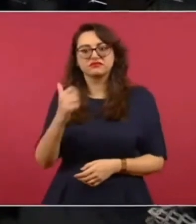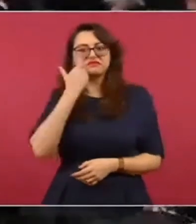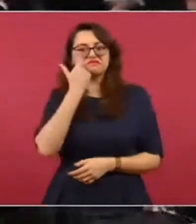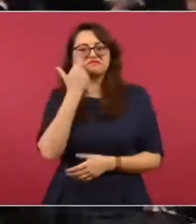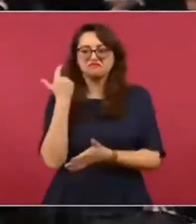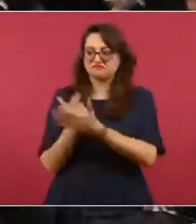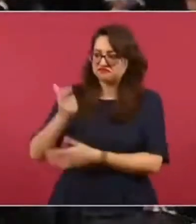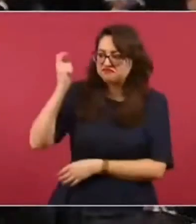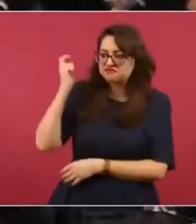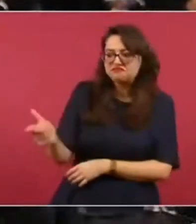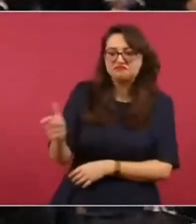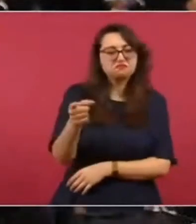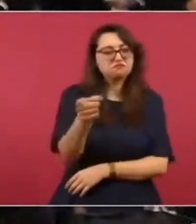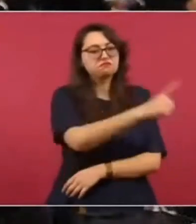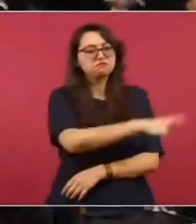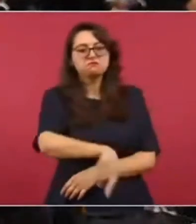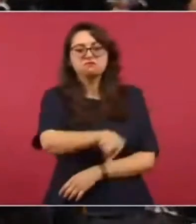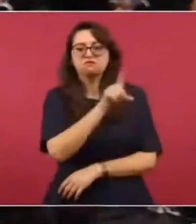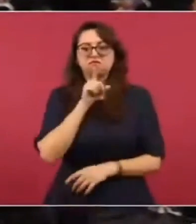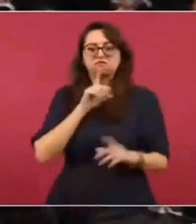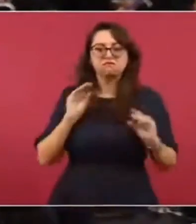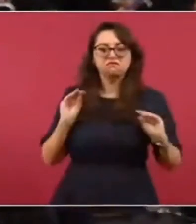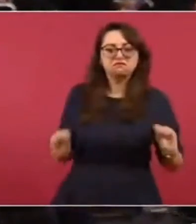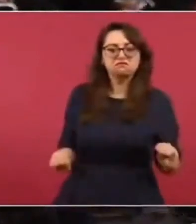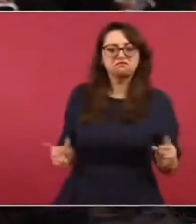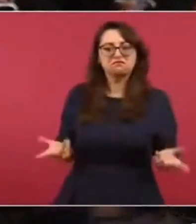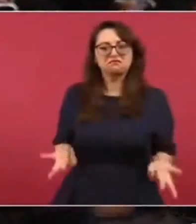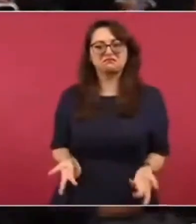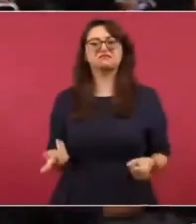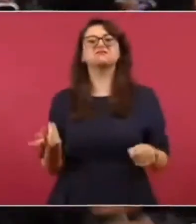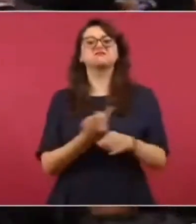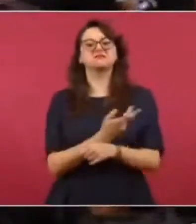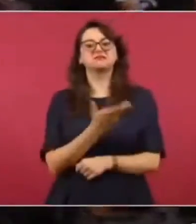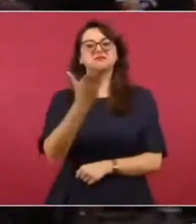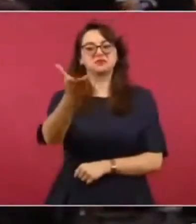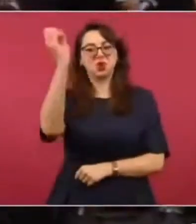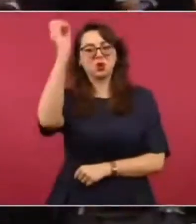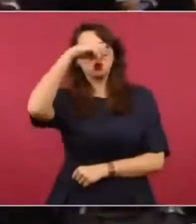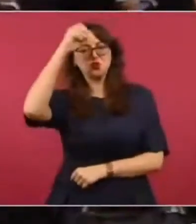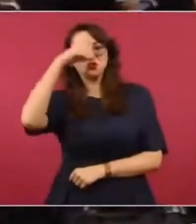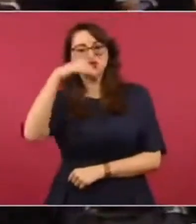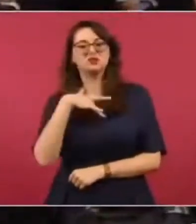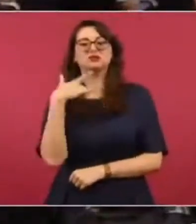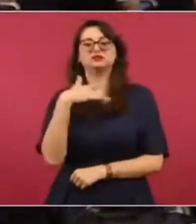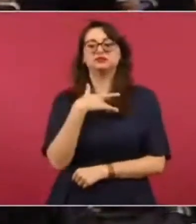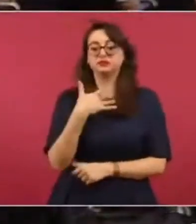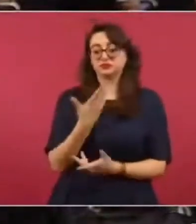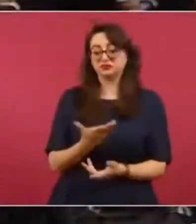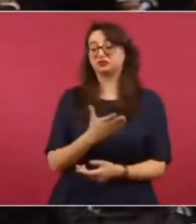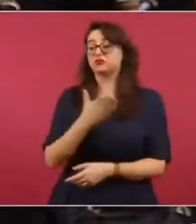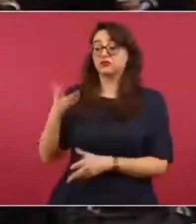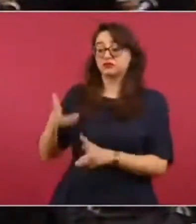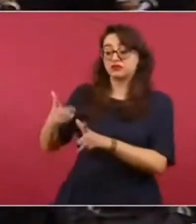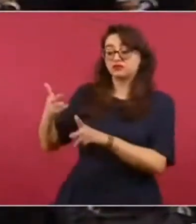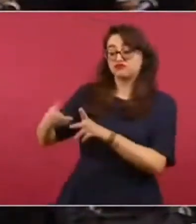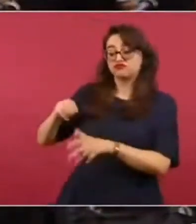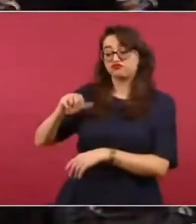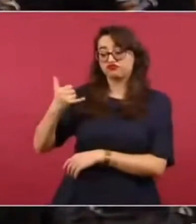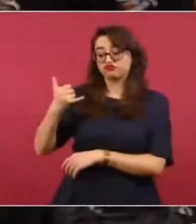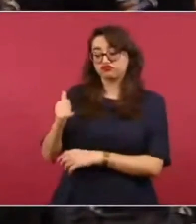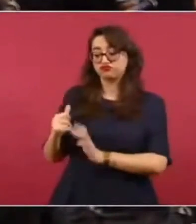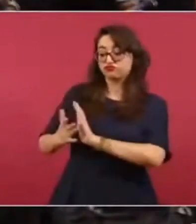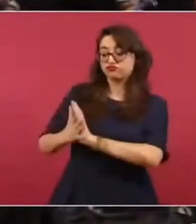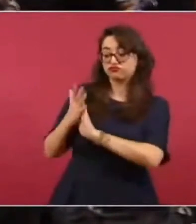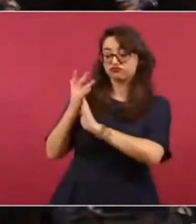esa tierra. Entonces quería saber su opinión al respecto, si el Tren Maya ha seguido teniendo problemas en base a